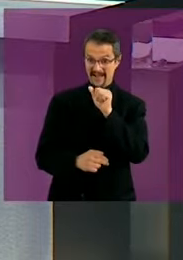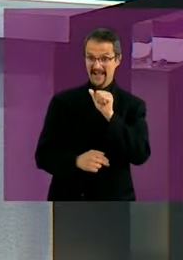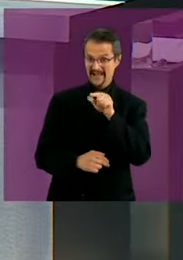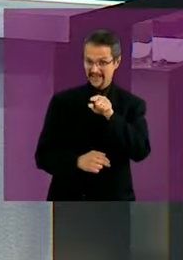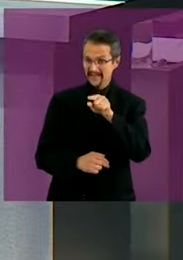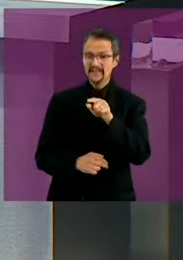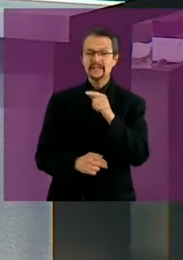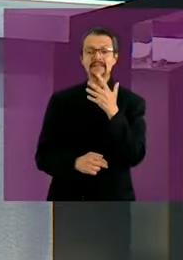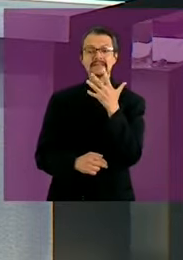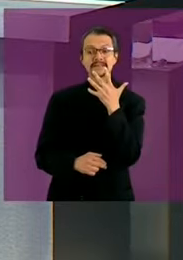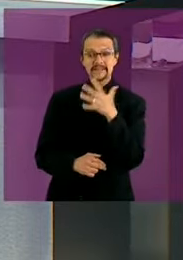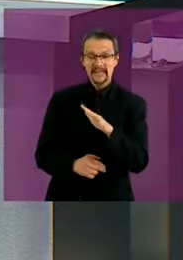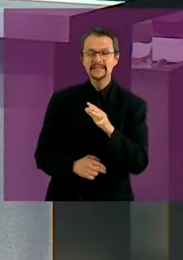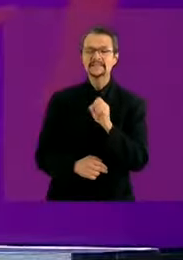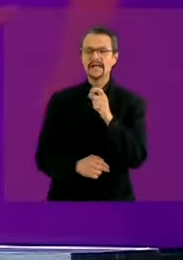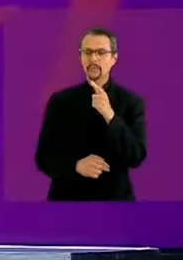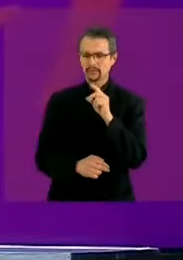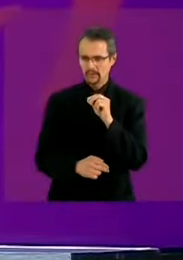hasta la bolsa